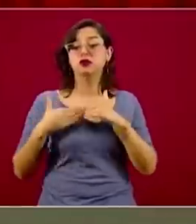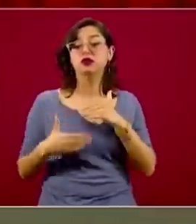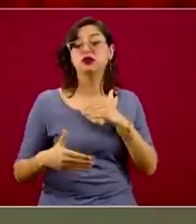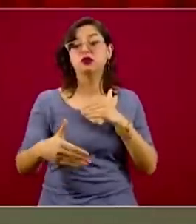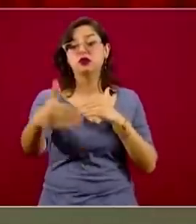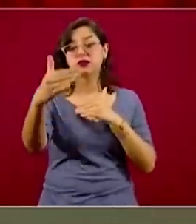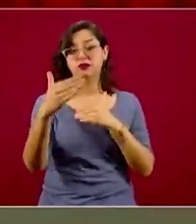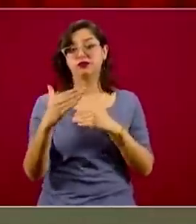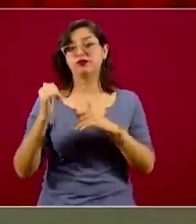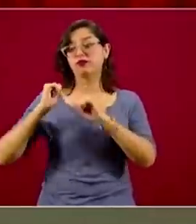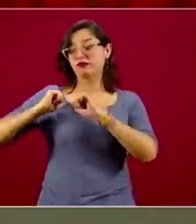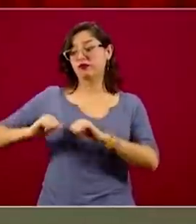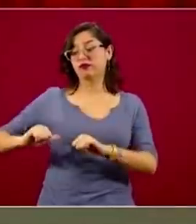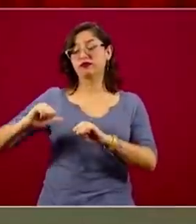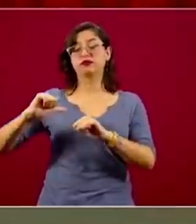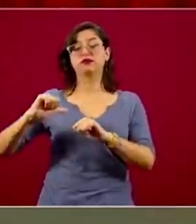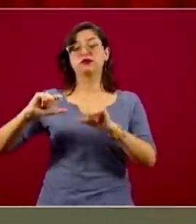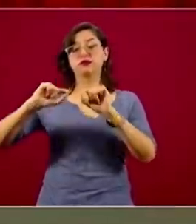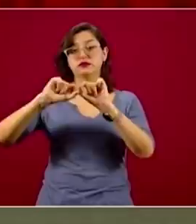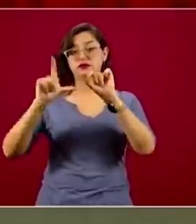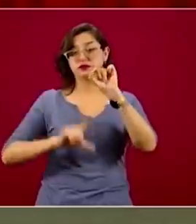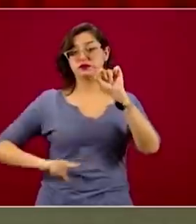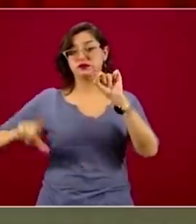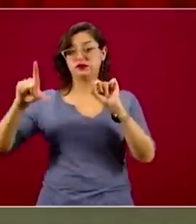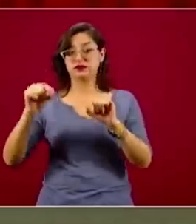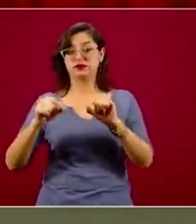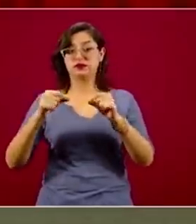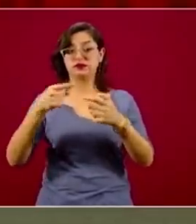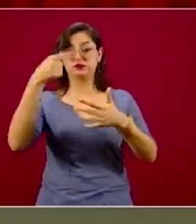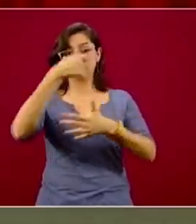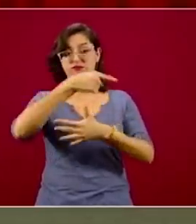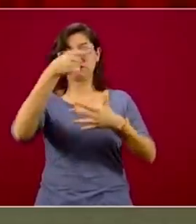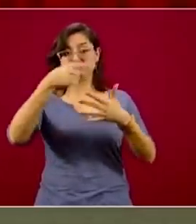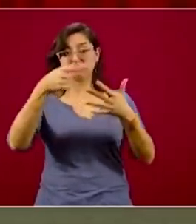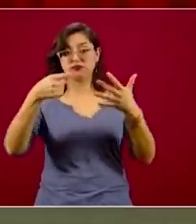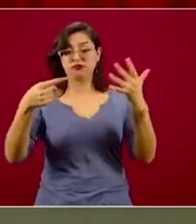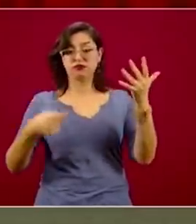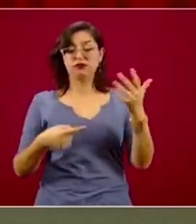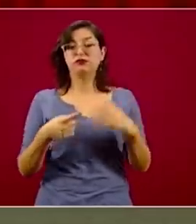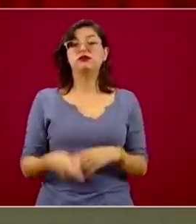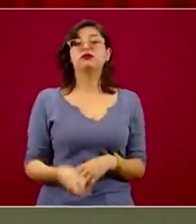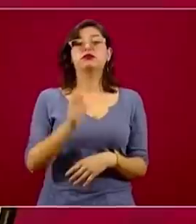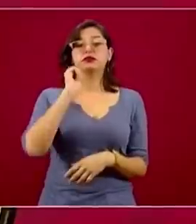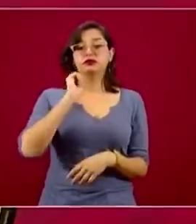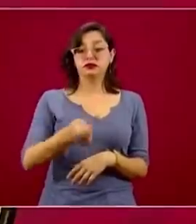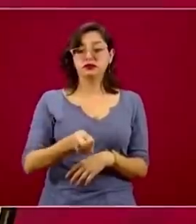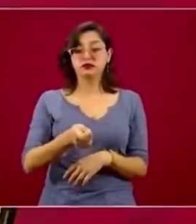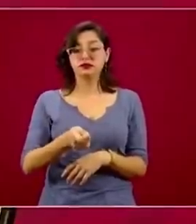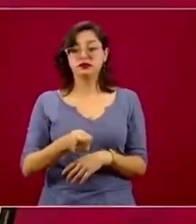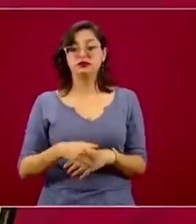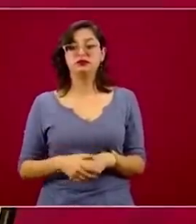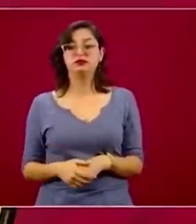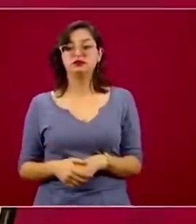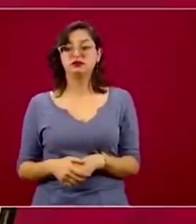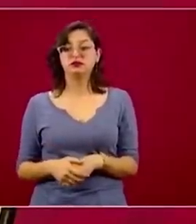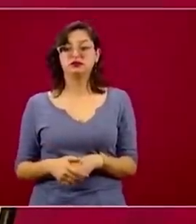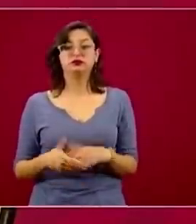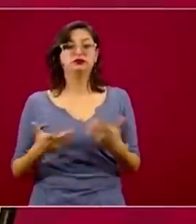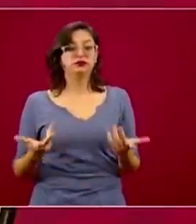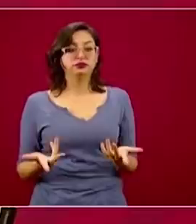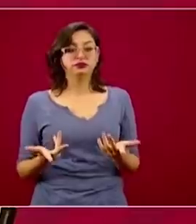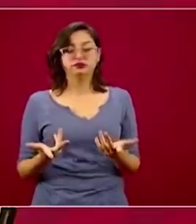la Autoridad Sanitaria Federal. Es decir, las autoridades estatales podrán poner restricciones